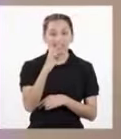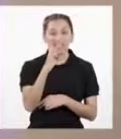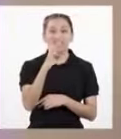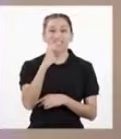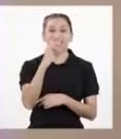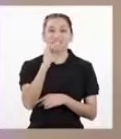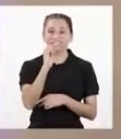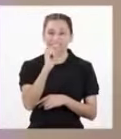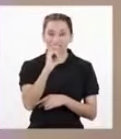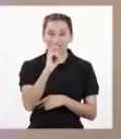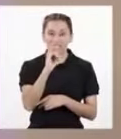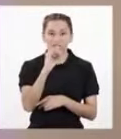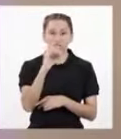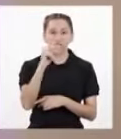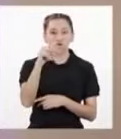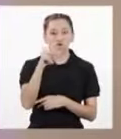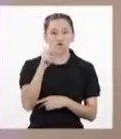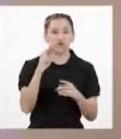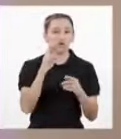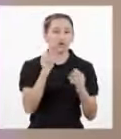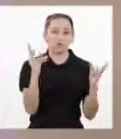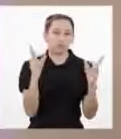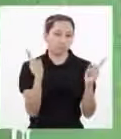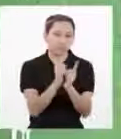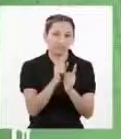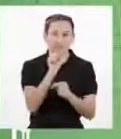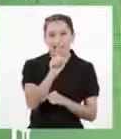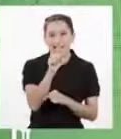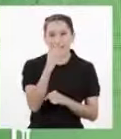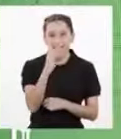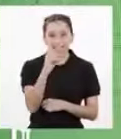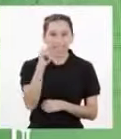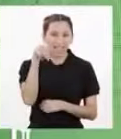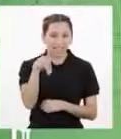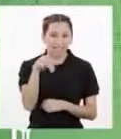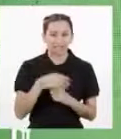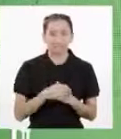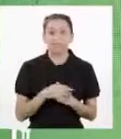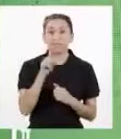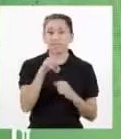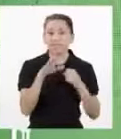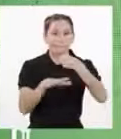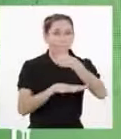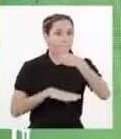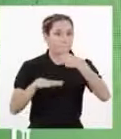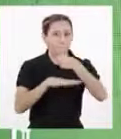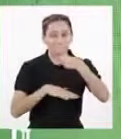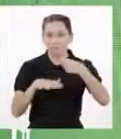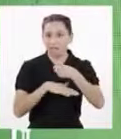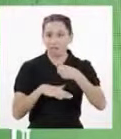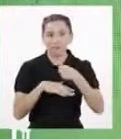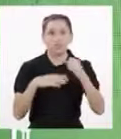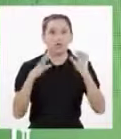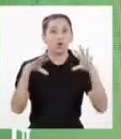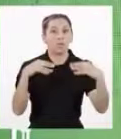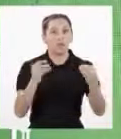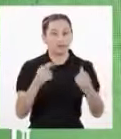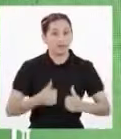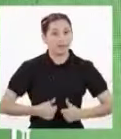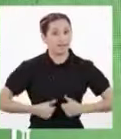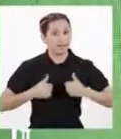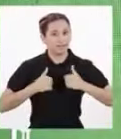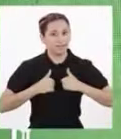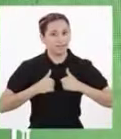Ácido desoxirribonucleico, o para abreviar, ADN Y que este era la base de un mecanismo por el cual la vida